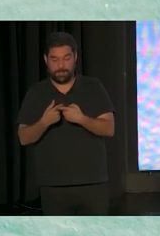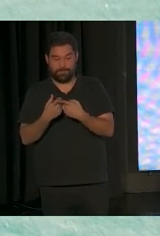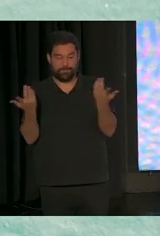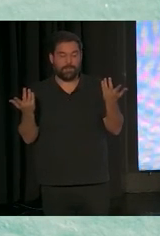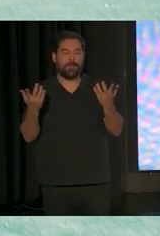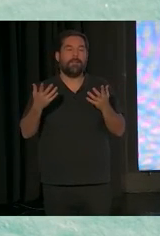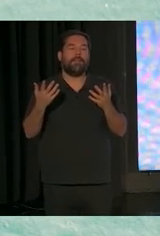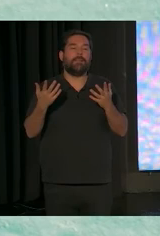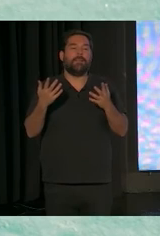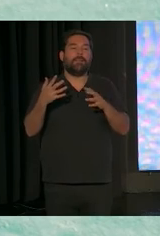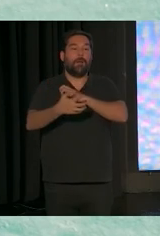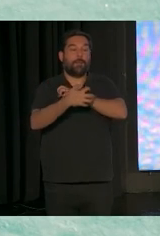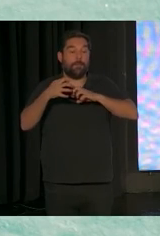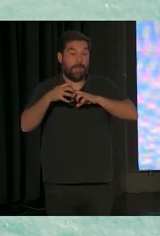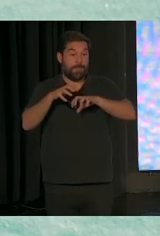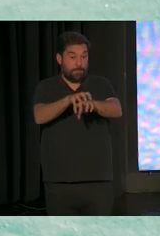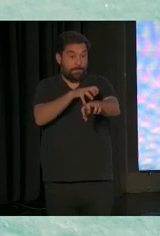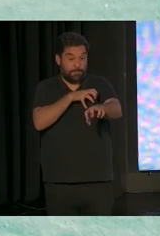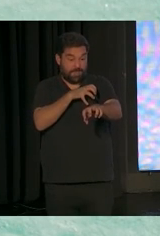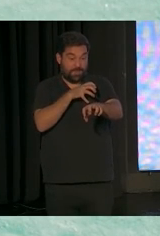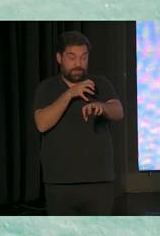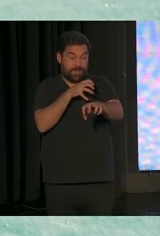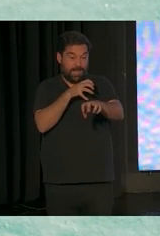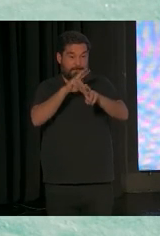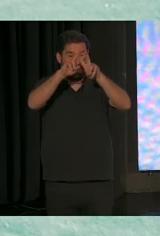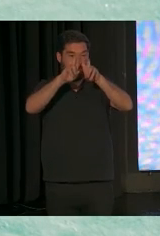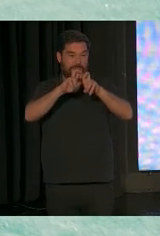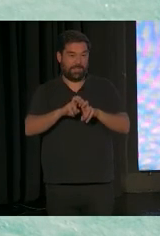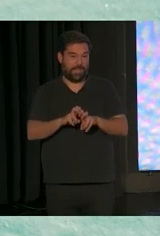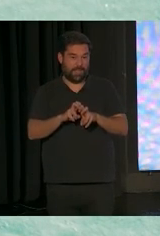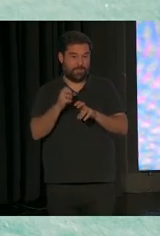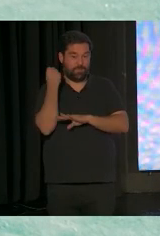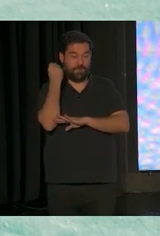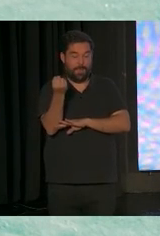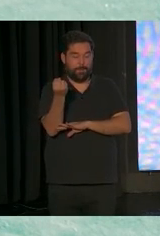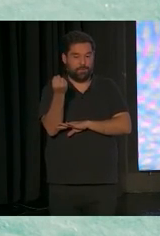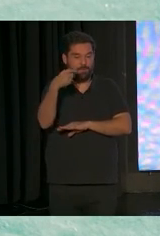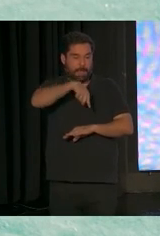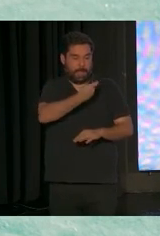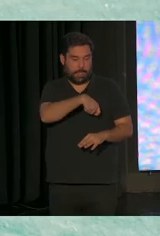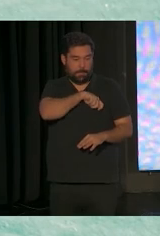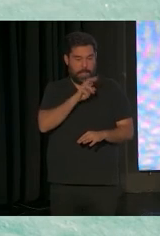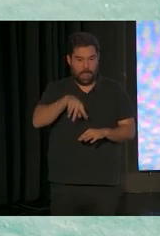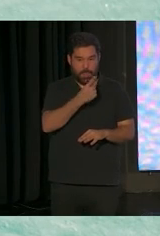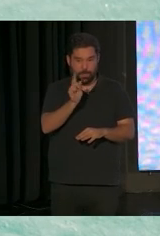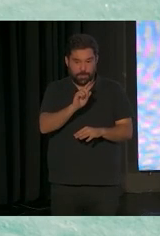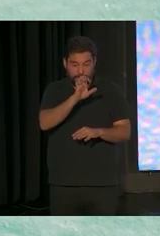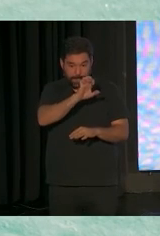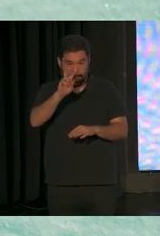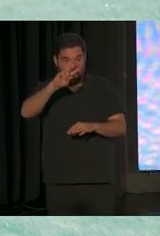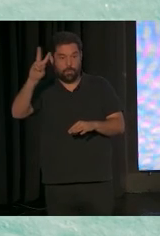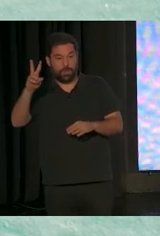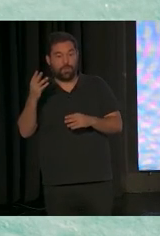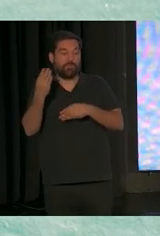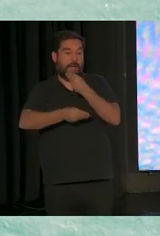estudios que hay hechos sobre apoyos no son en España. Están hechos en Estados Unidos y los apoyos en Estados Unidos